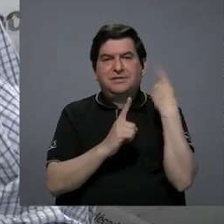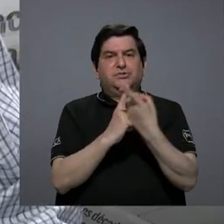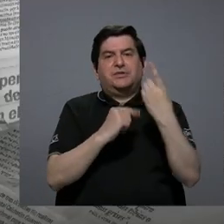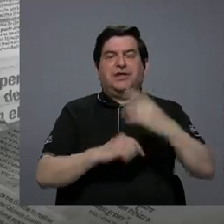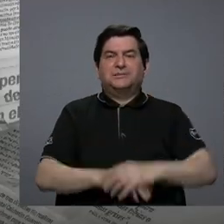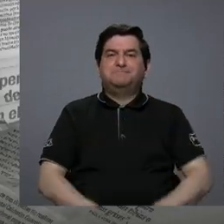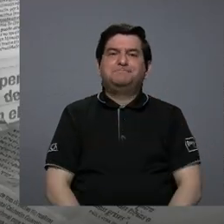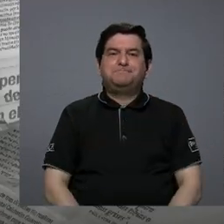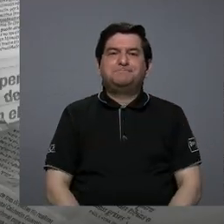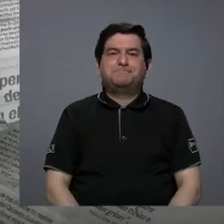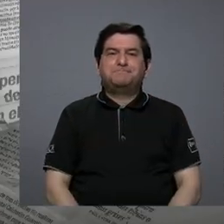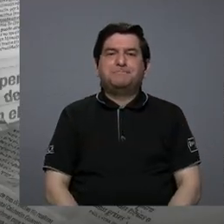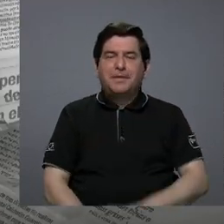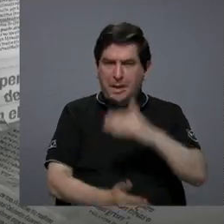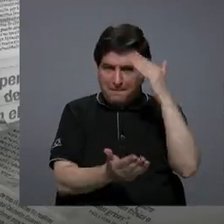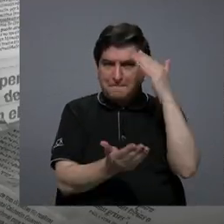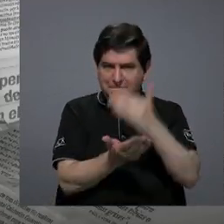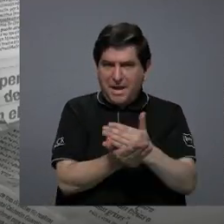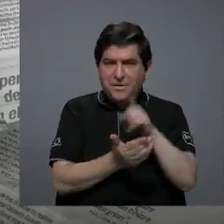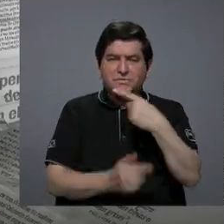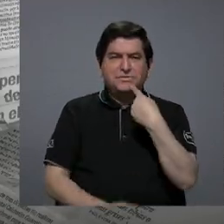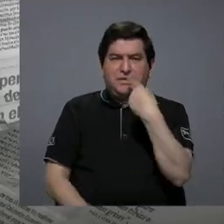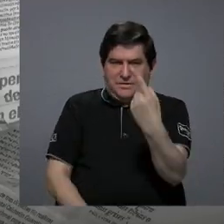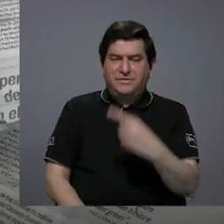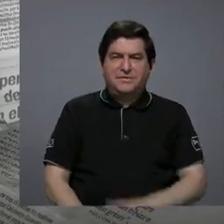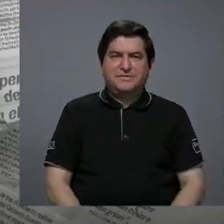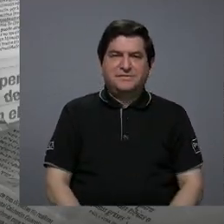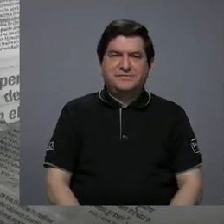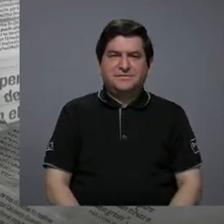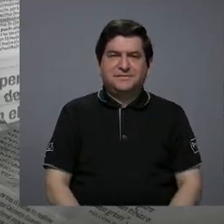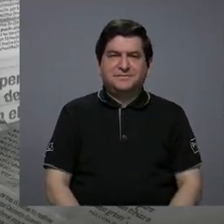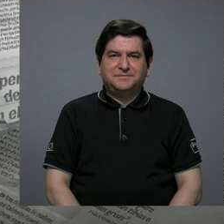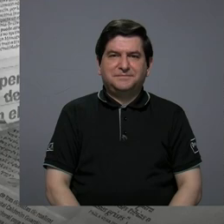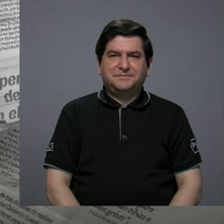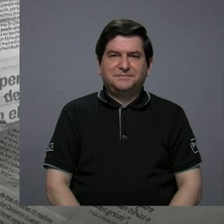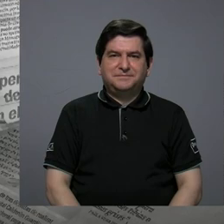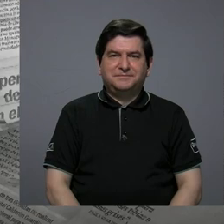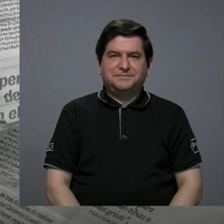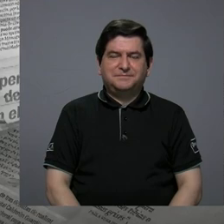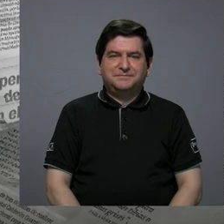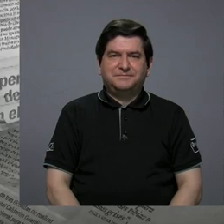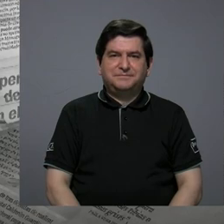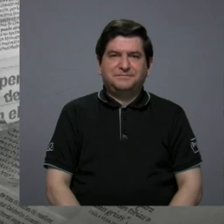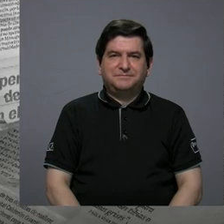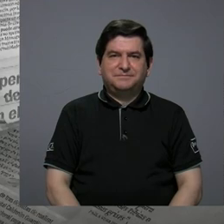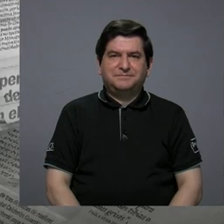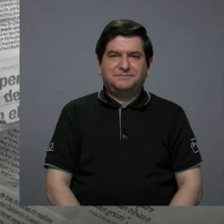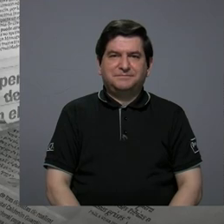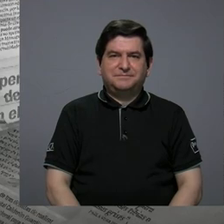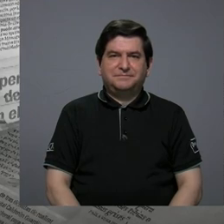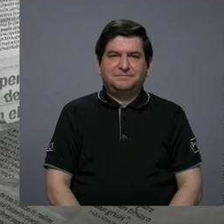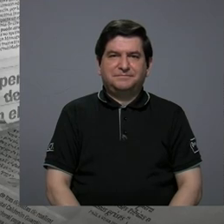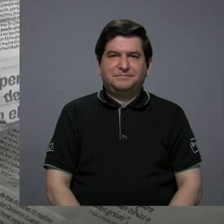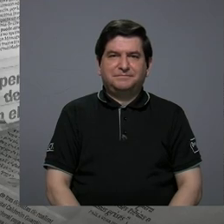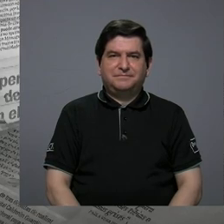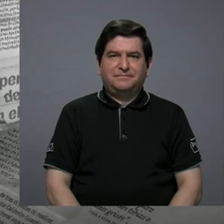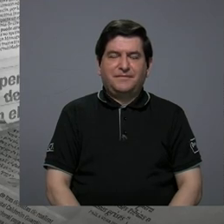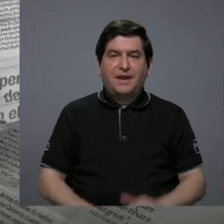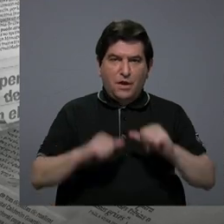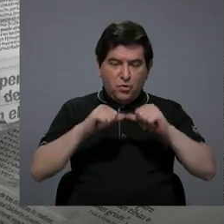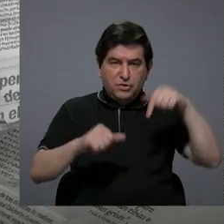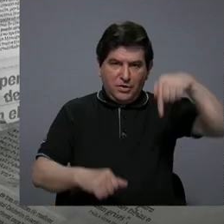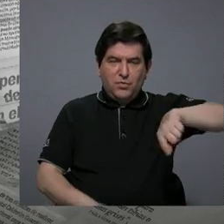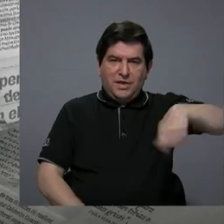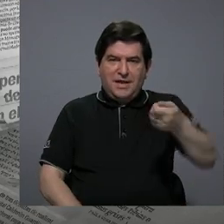vamos a hacer una pausa con esas palabras vamos a que continúen con el canal 15